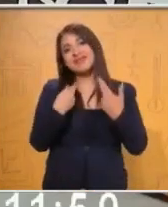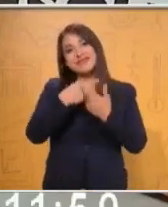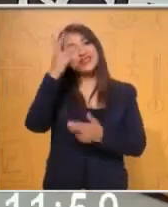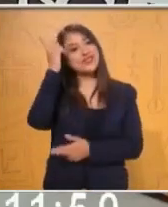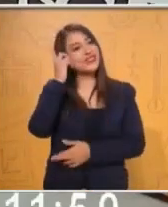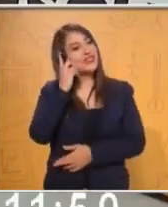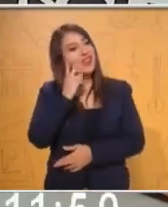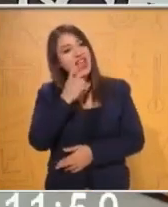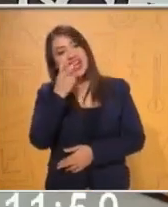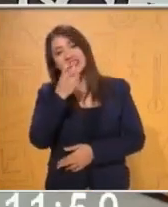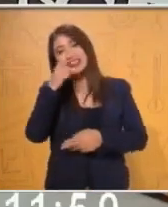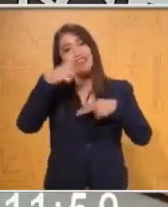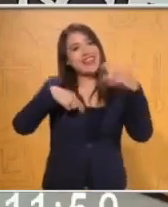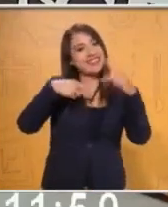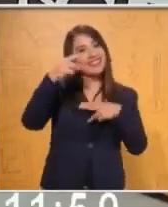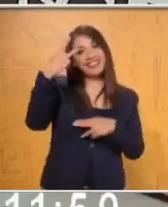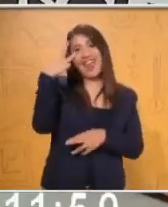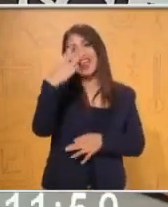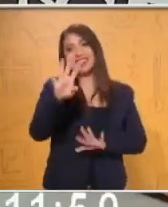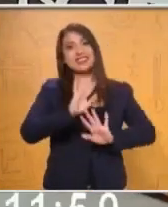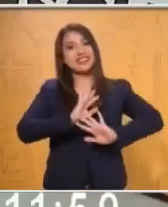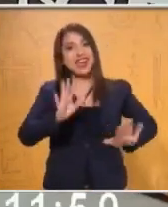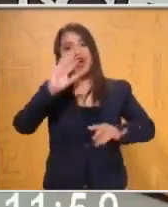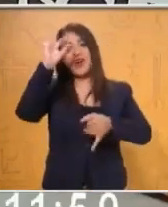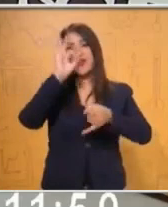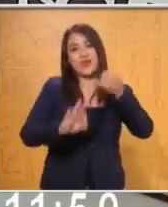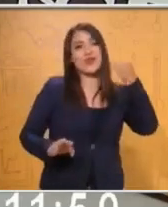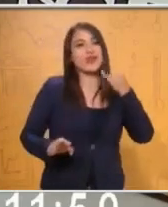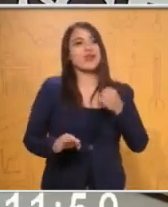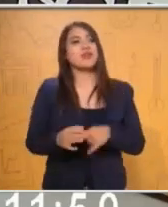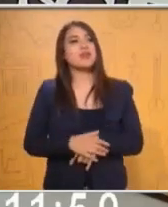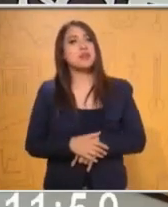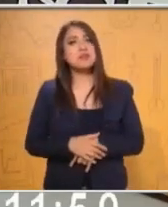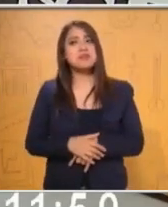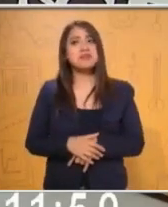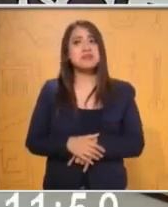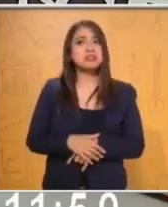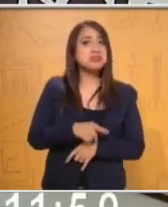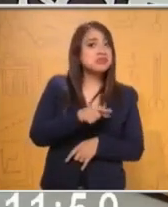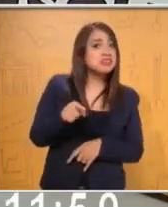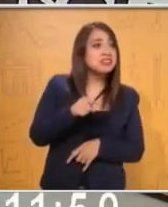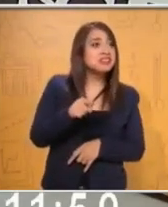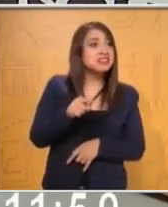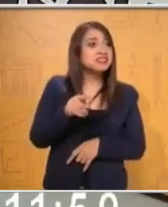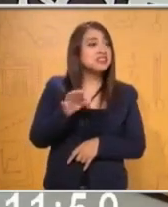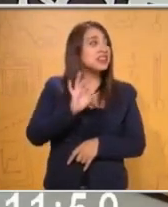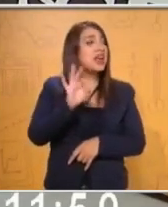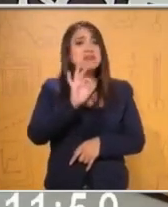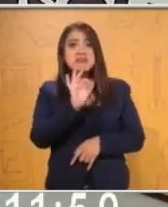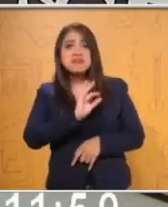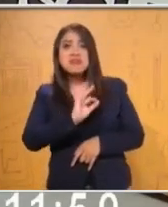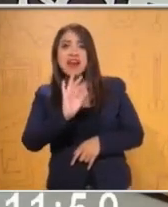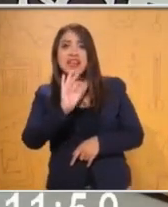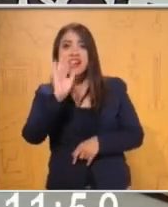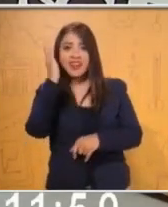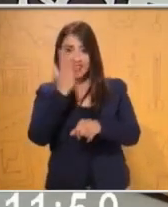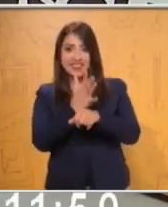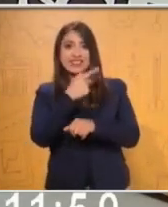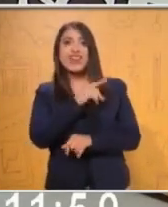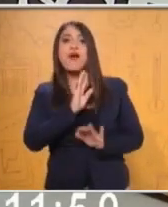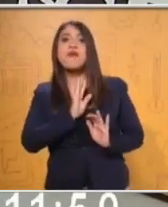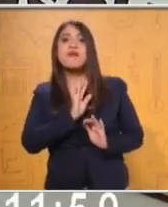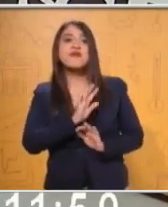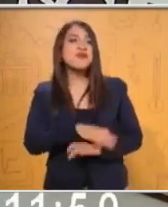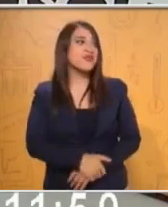ya es un nivel tres. Así es que venga. Última vez. Pero, ¿qué le parece, compañero, si usted le pone el castigo al licenciado el labio?